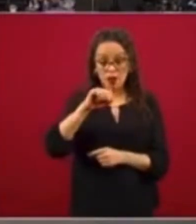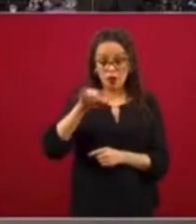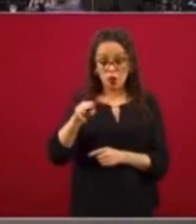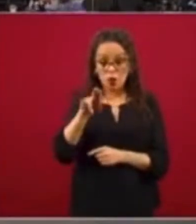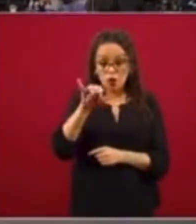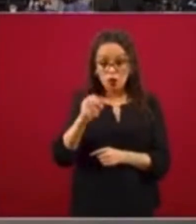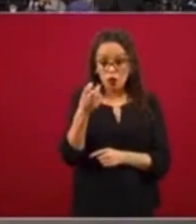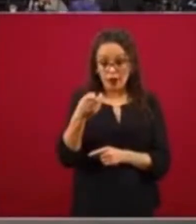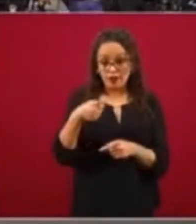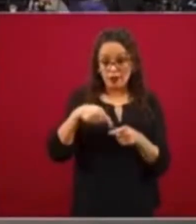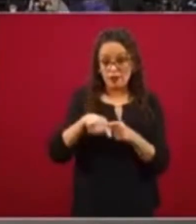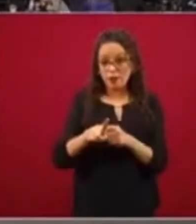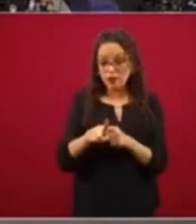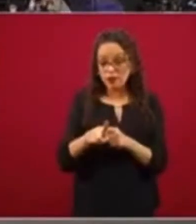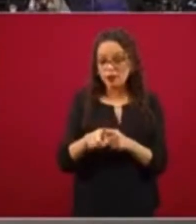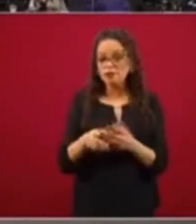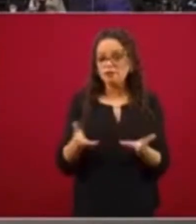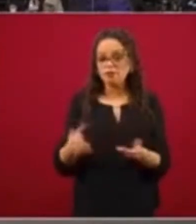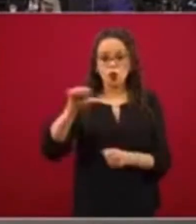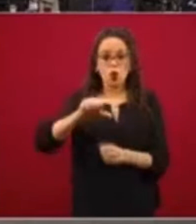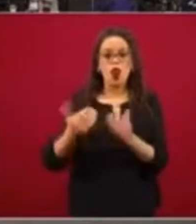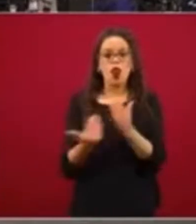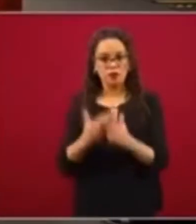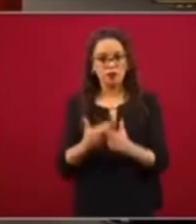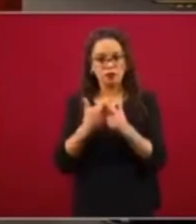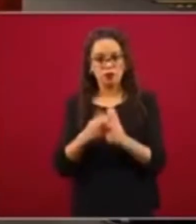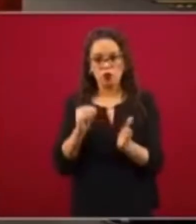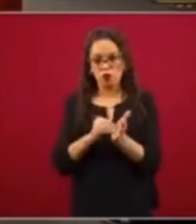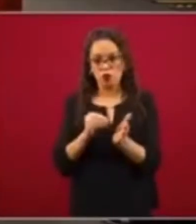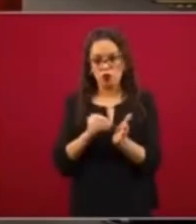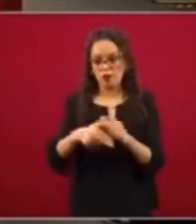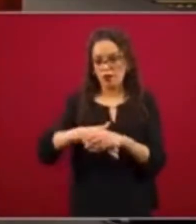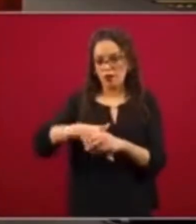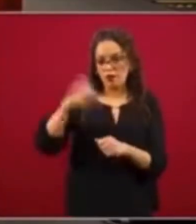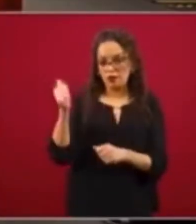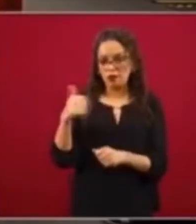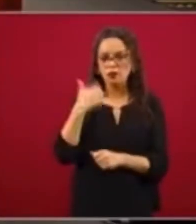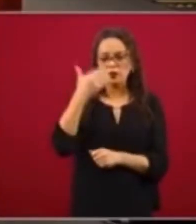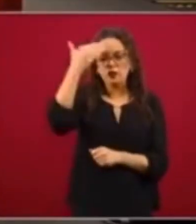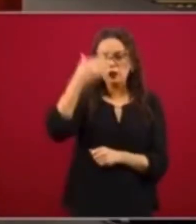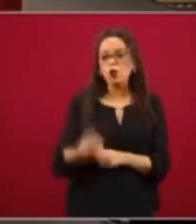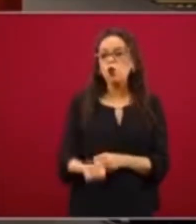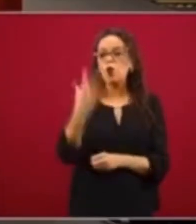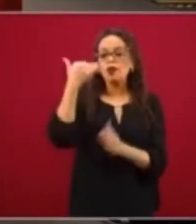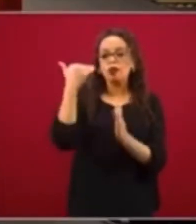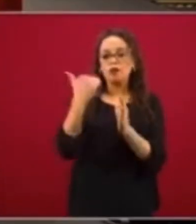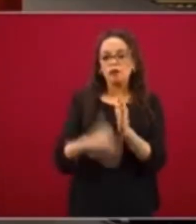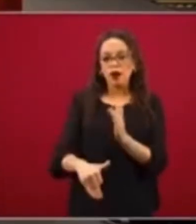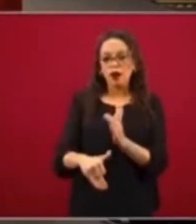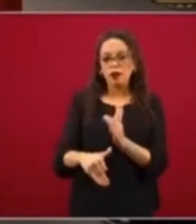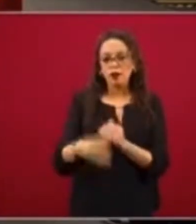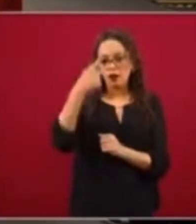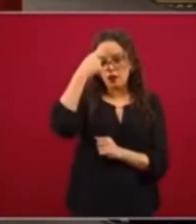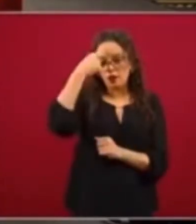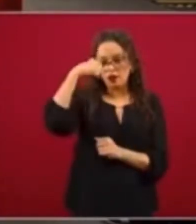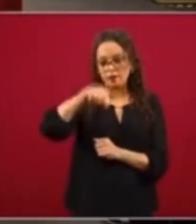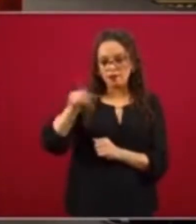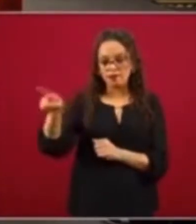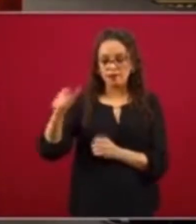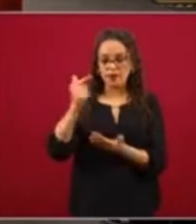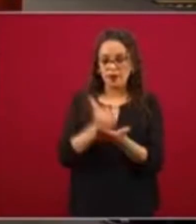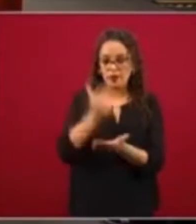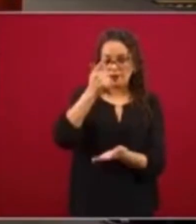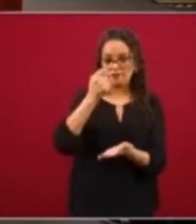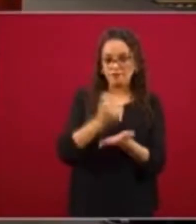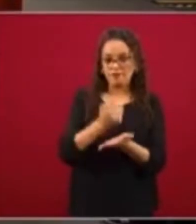disposiciones. También hoy por la mañana comentaba cuántas camas faltan para tener unidades de terapia intensiva